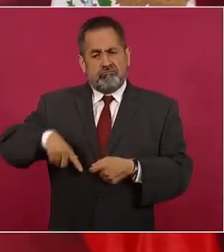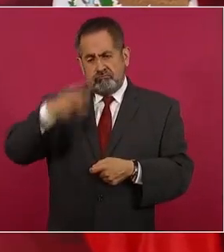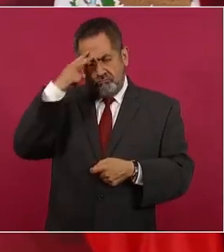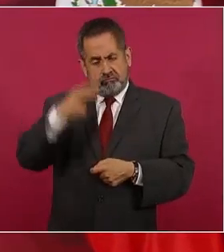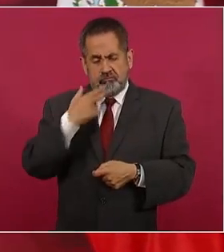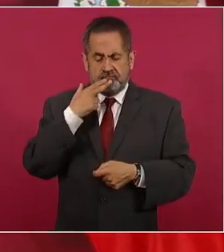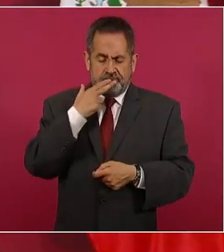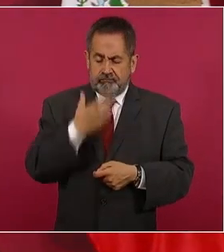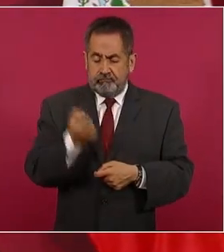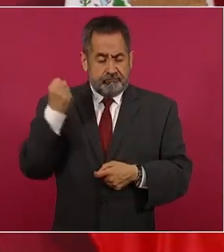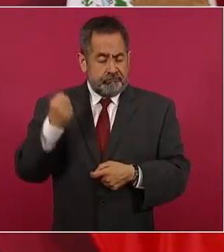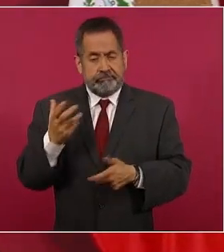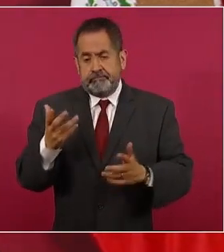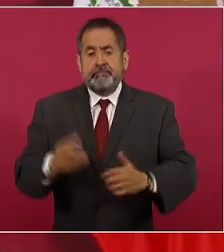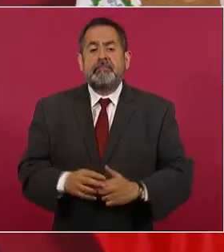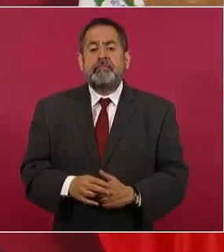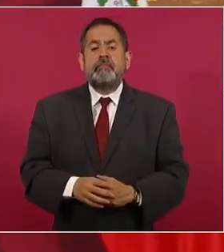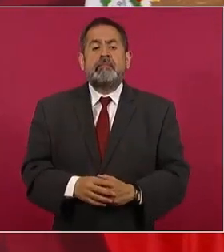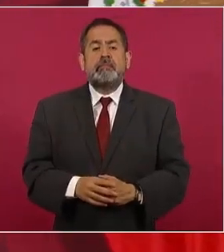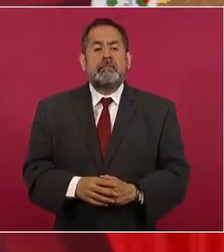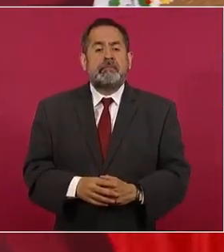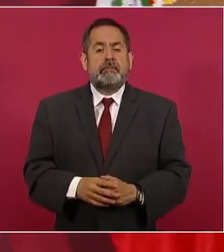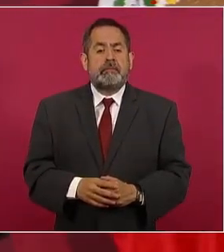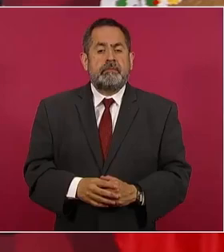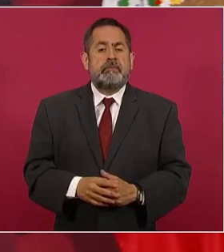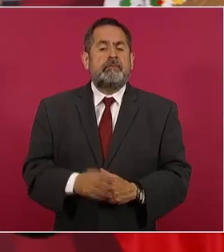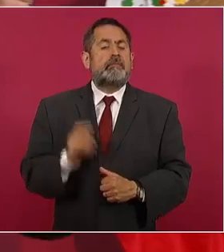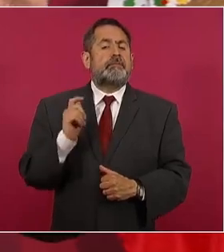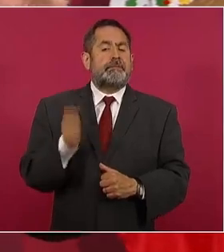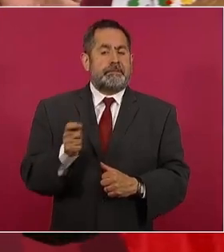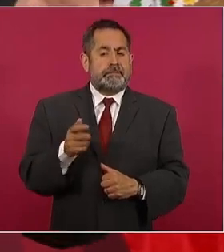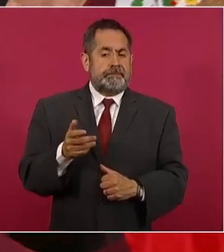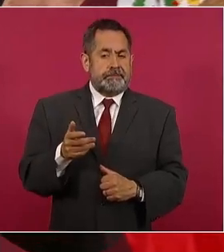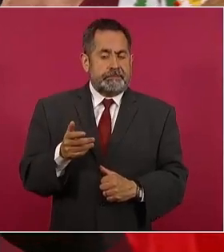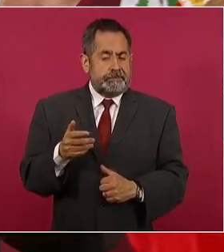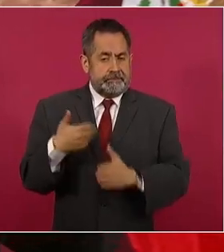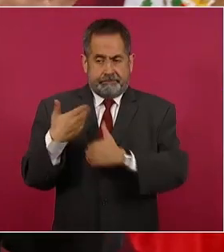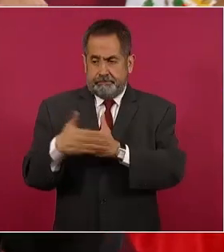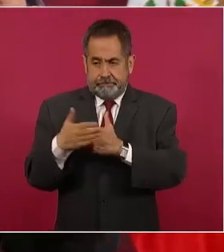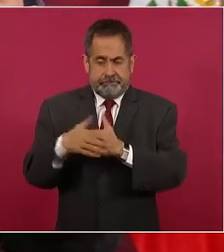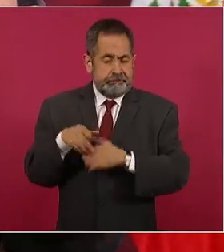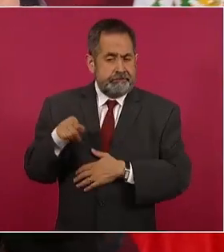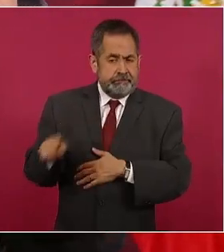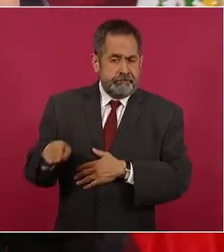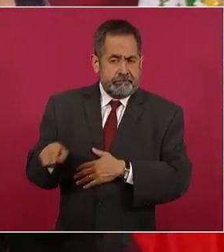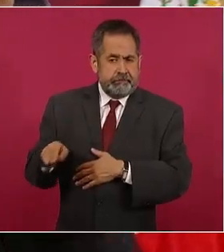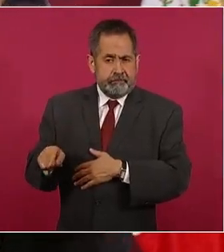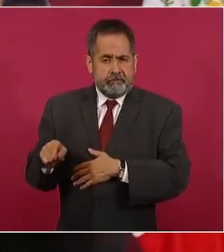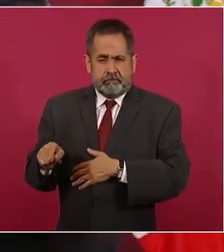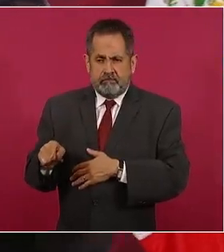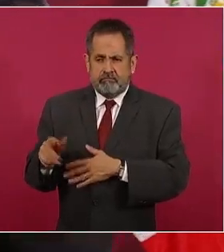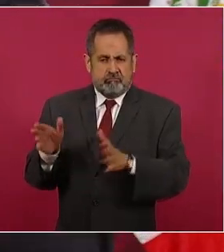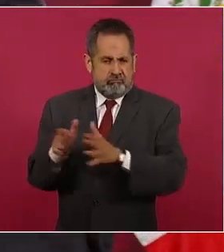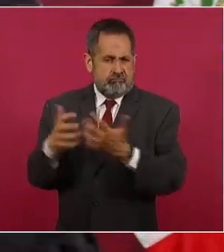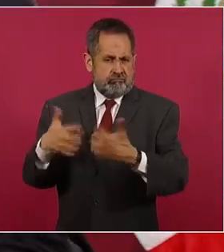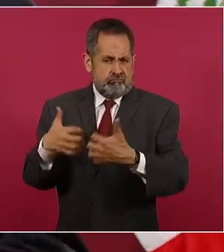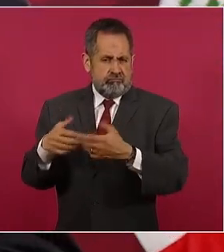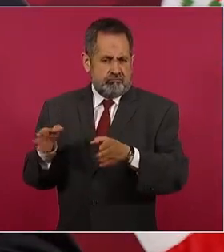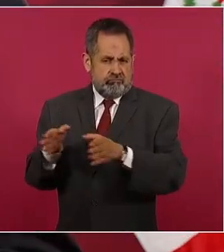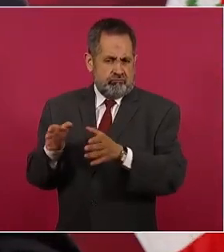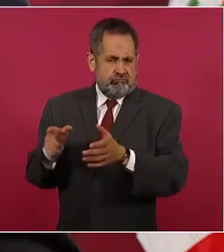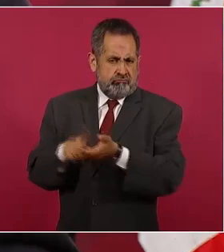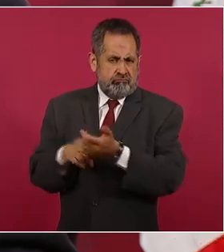y se va a crear una pequeña empresa